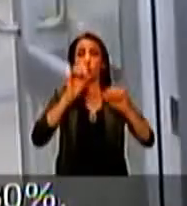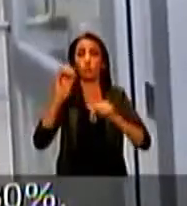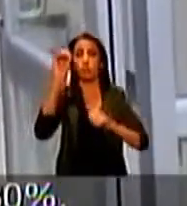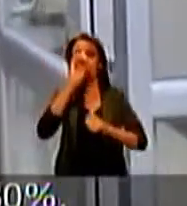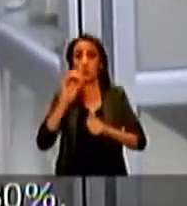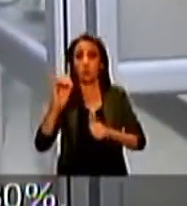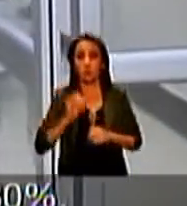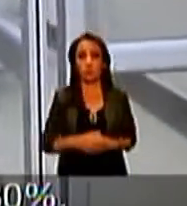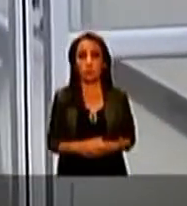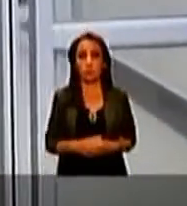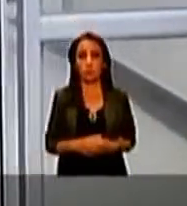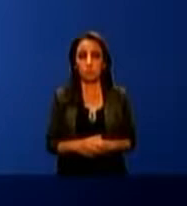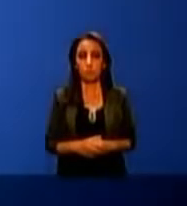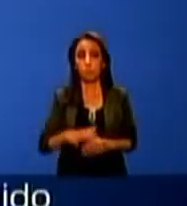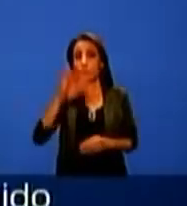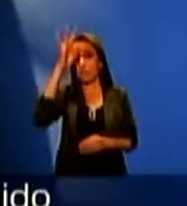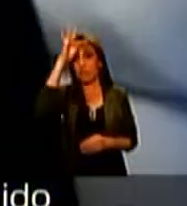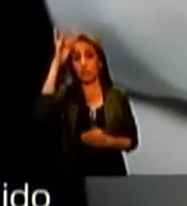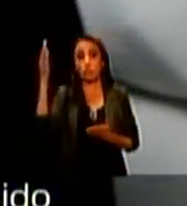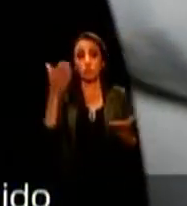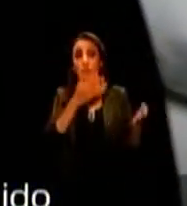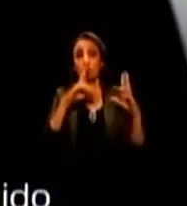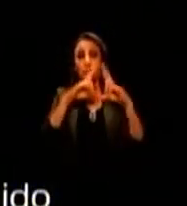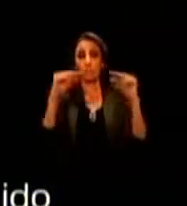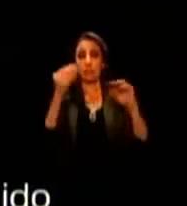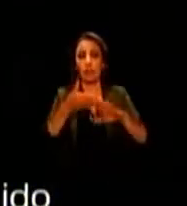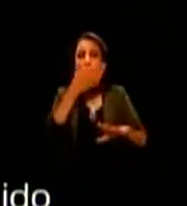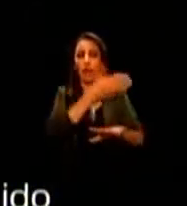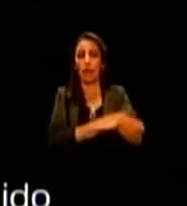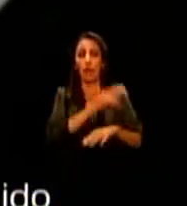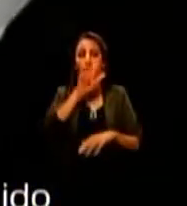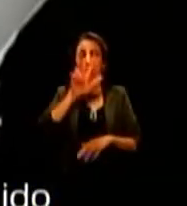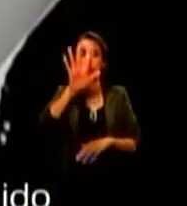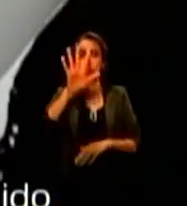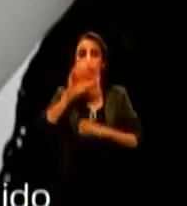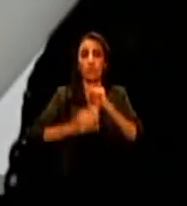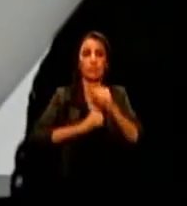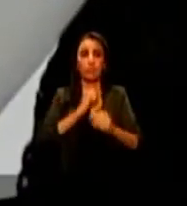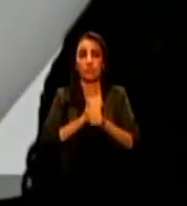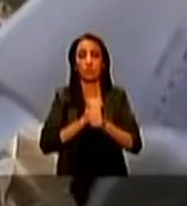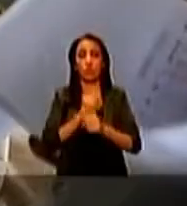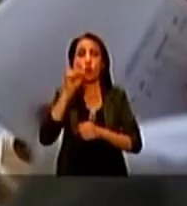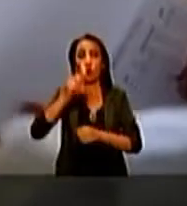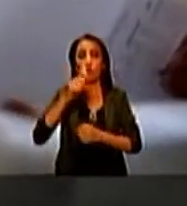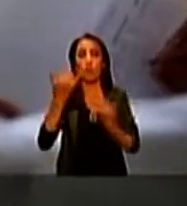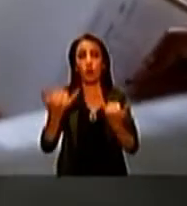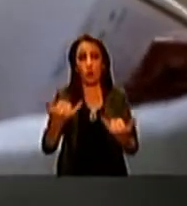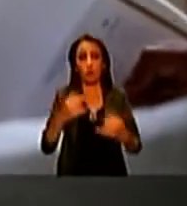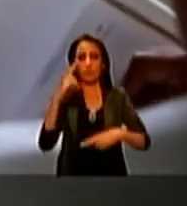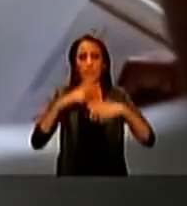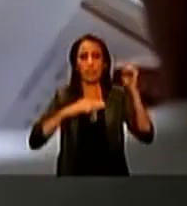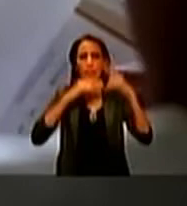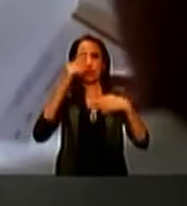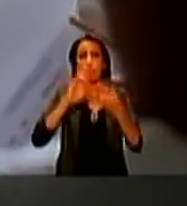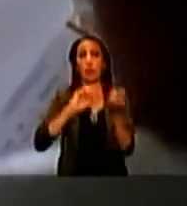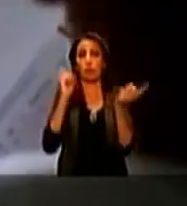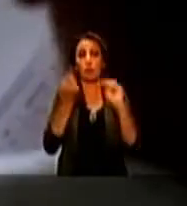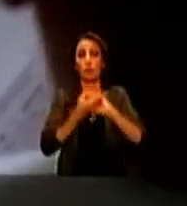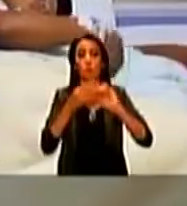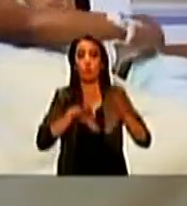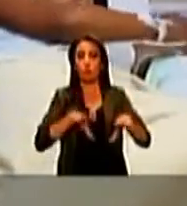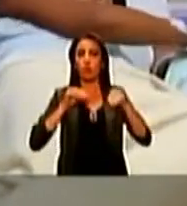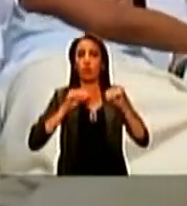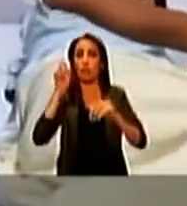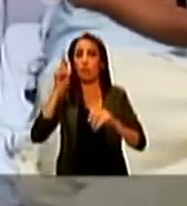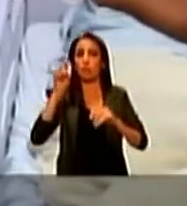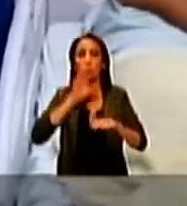avance del 80%. El hospital de Tena fue construido hace 35 años y necesitaba una remodelación urgente